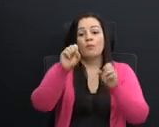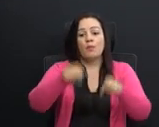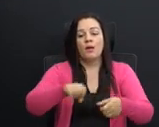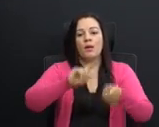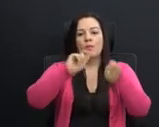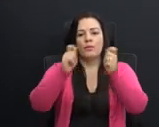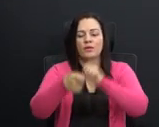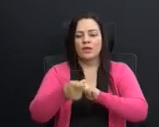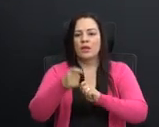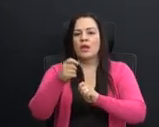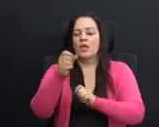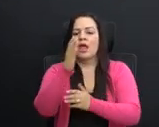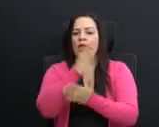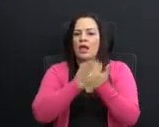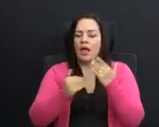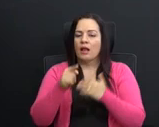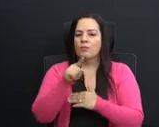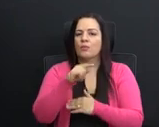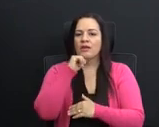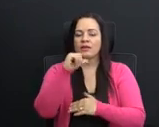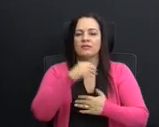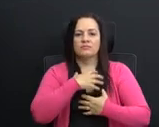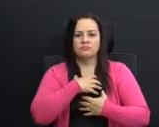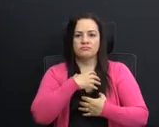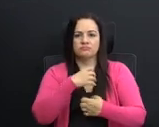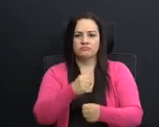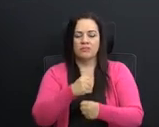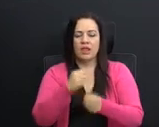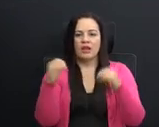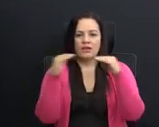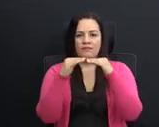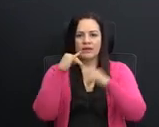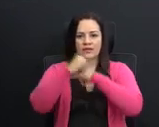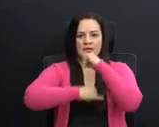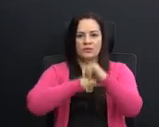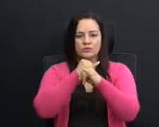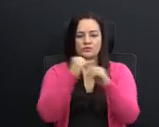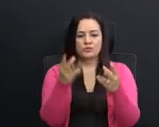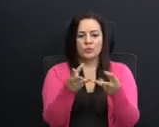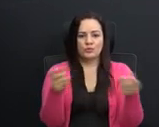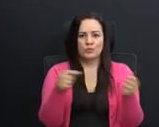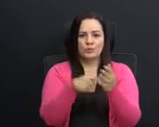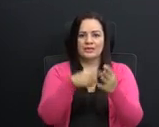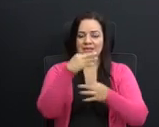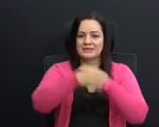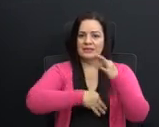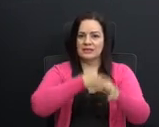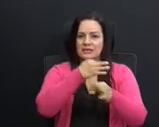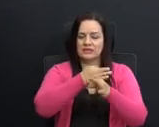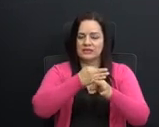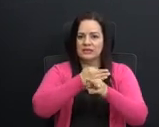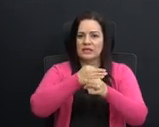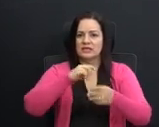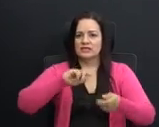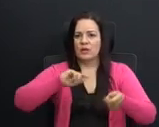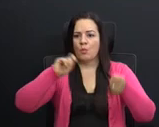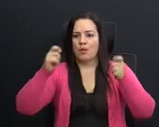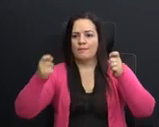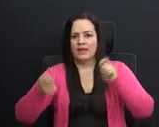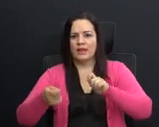un aspecto de desconfianza a nivel internacional. Una solución de este tipo se vuelve completamente